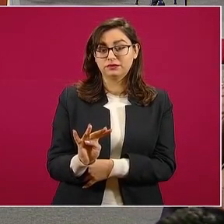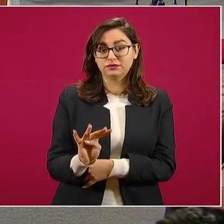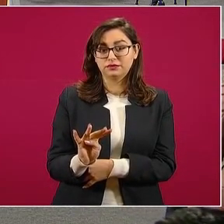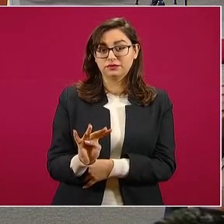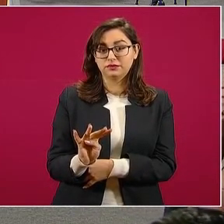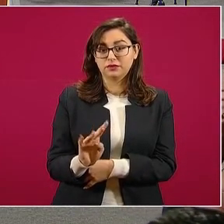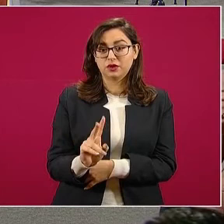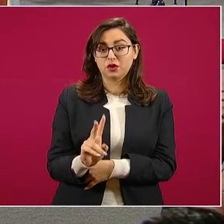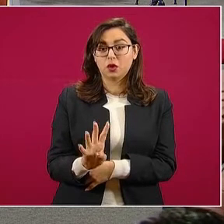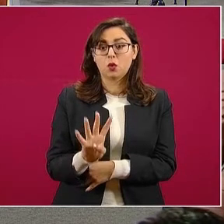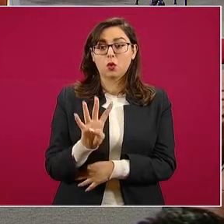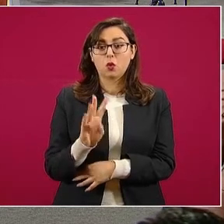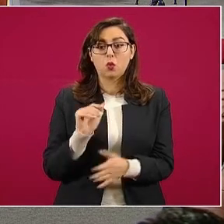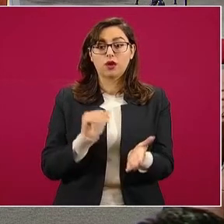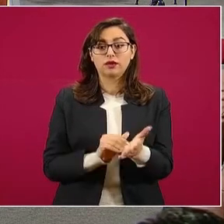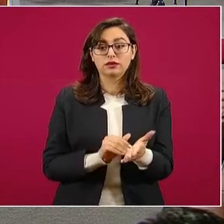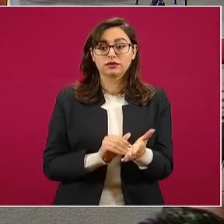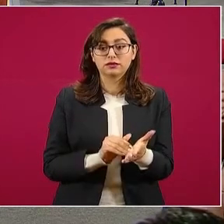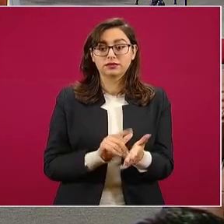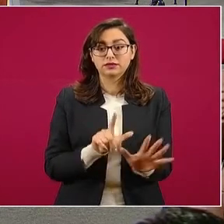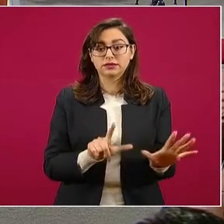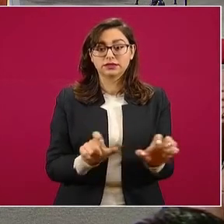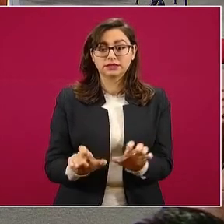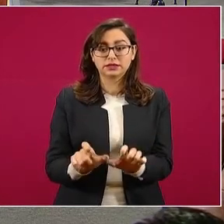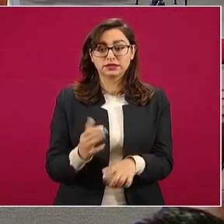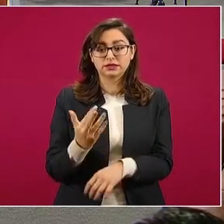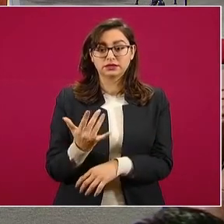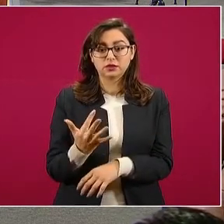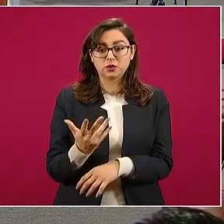4 mil 750,